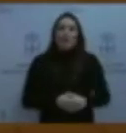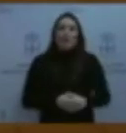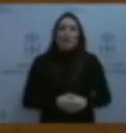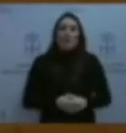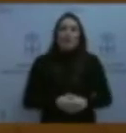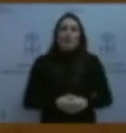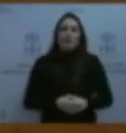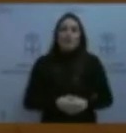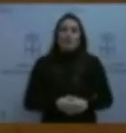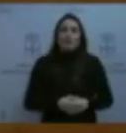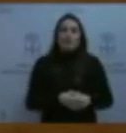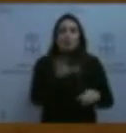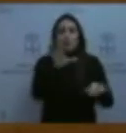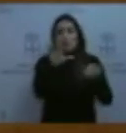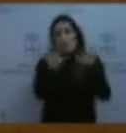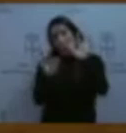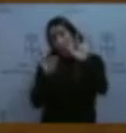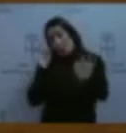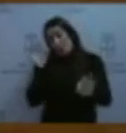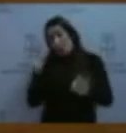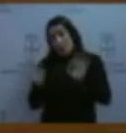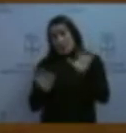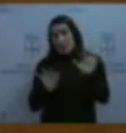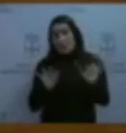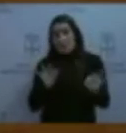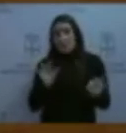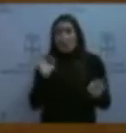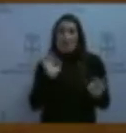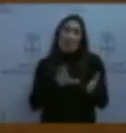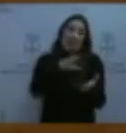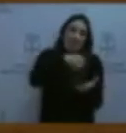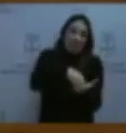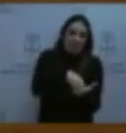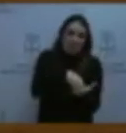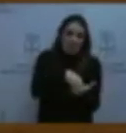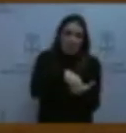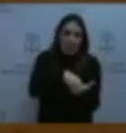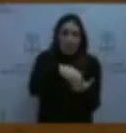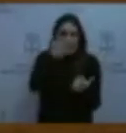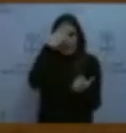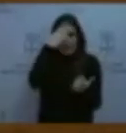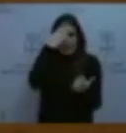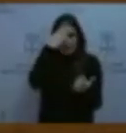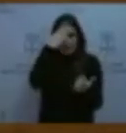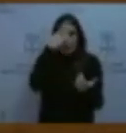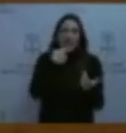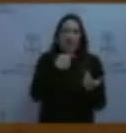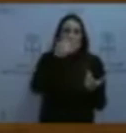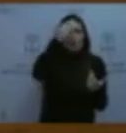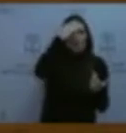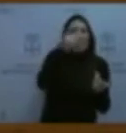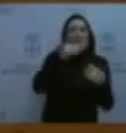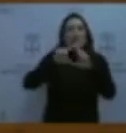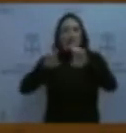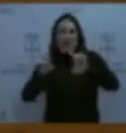las opciones, digamos, la opción que toma el centro titulares, me refiero tanto a titularidad como a empresa